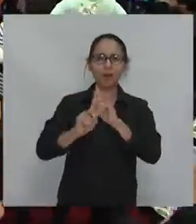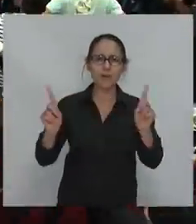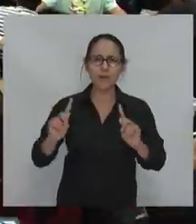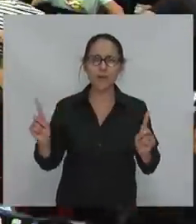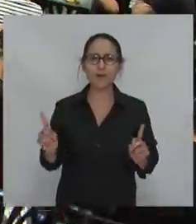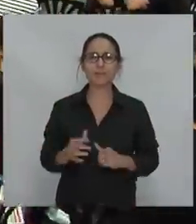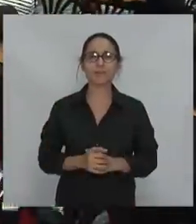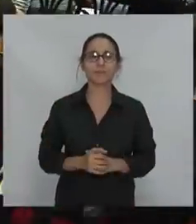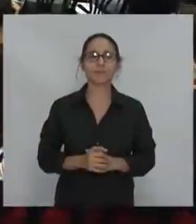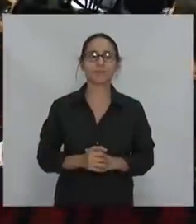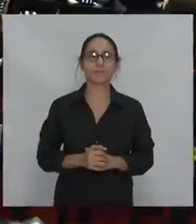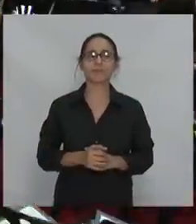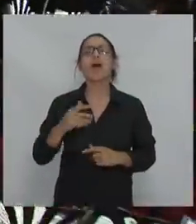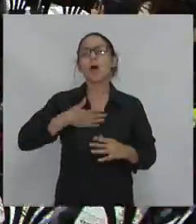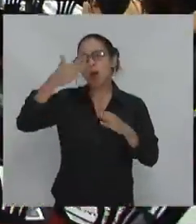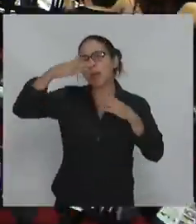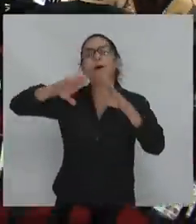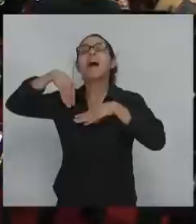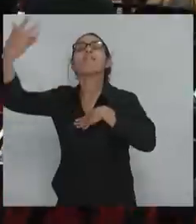Vamos a seguir fuera.